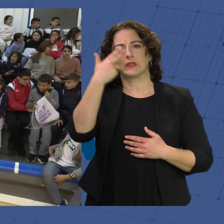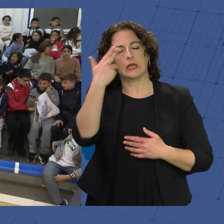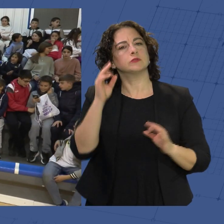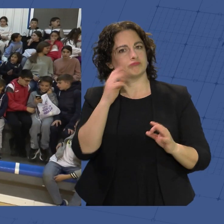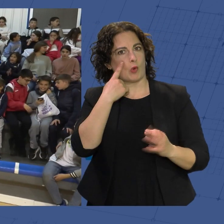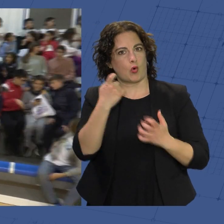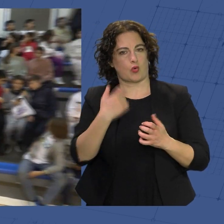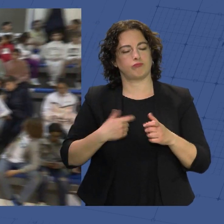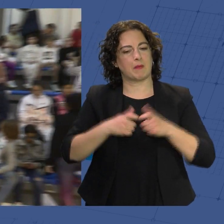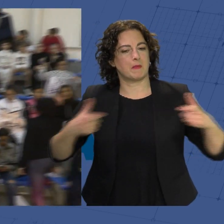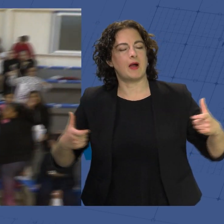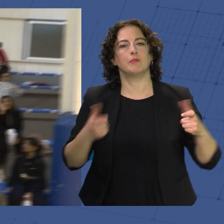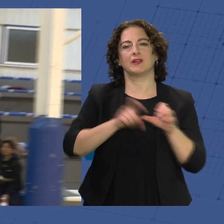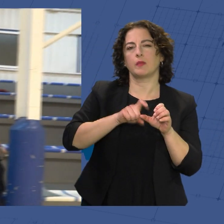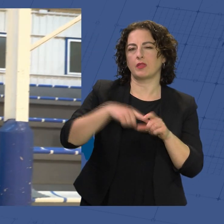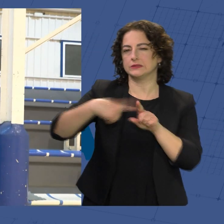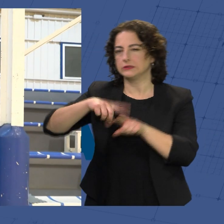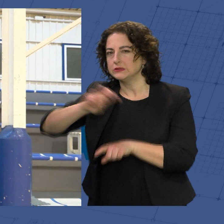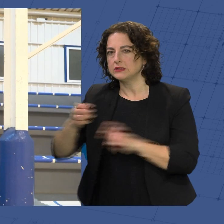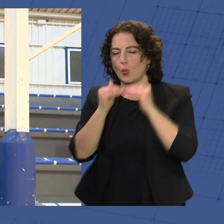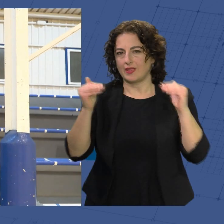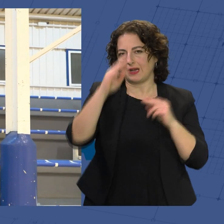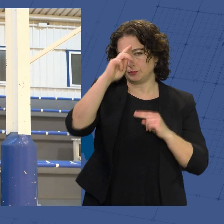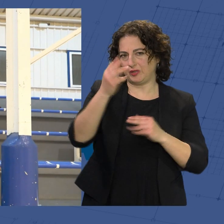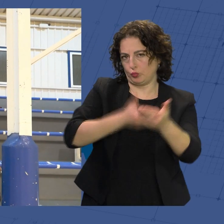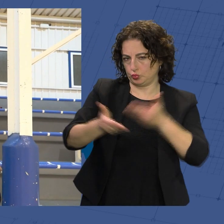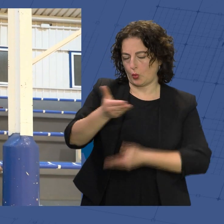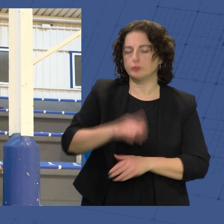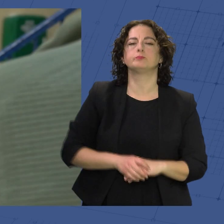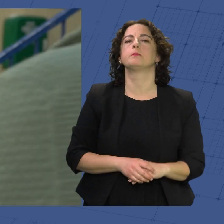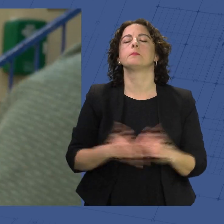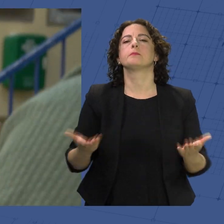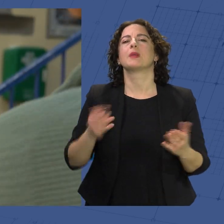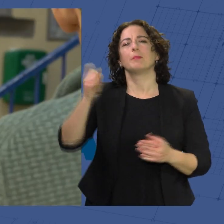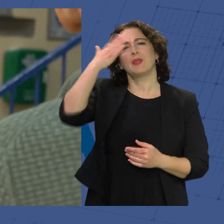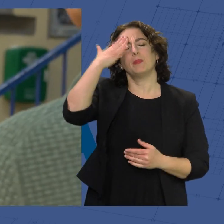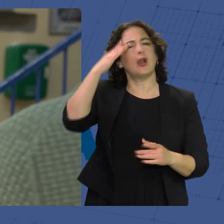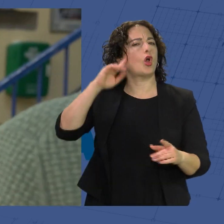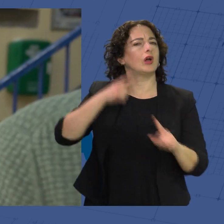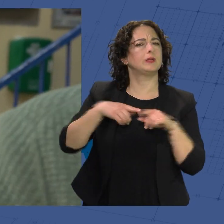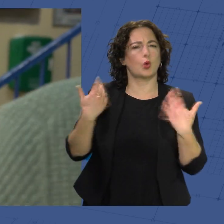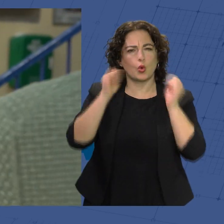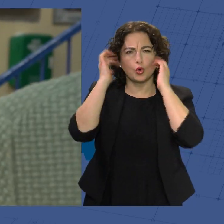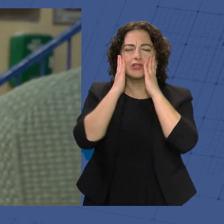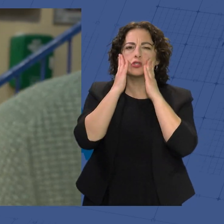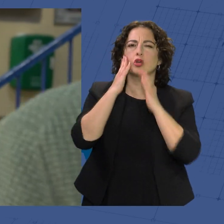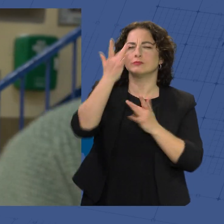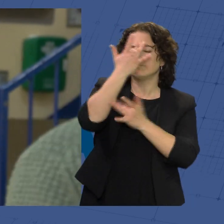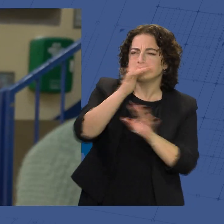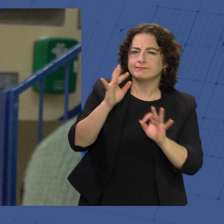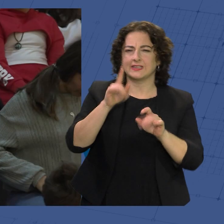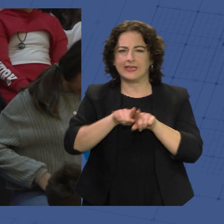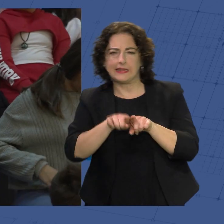una participación diversa en temas de igualdad y respeto mutuo. El principal objetivo del Congreso es fomentar una concienciación crítica y reflexiva